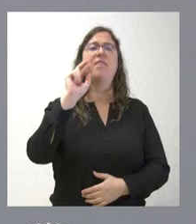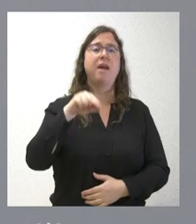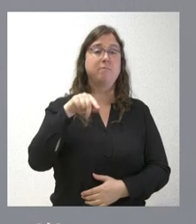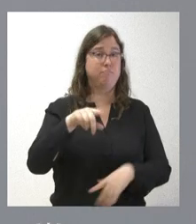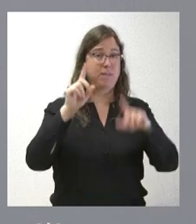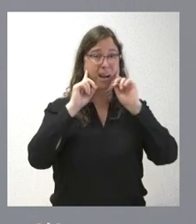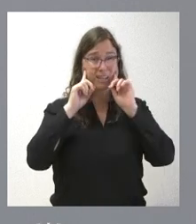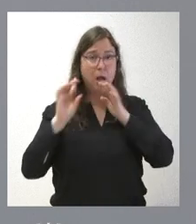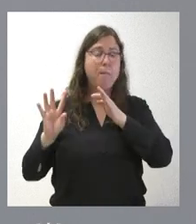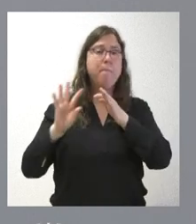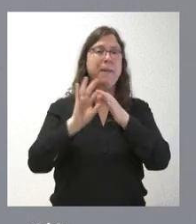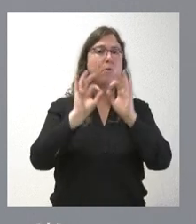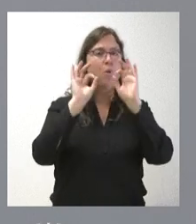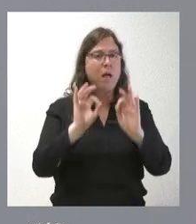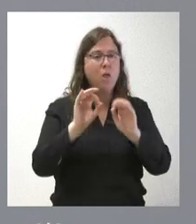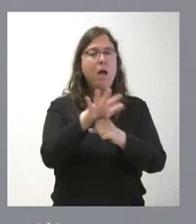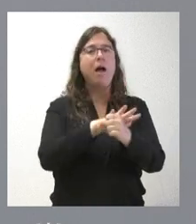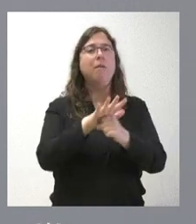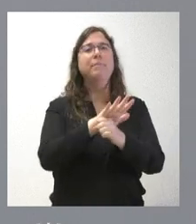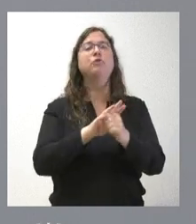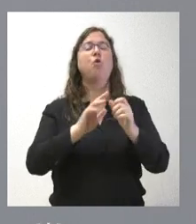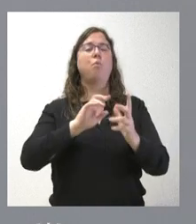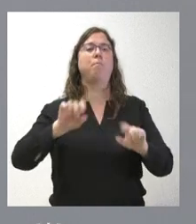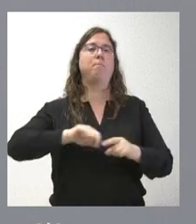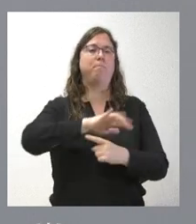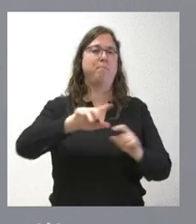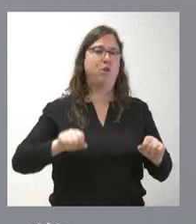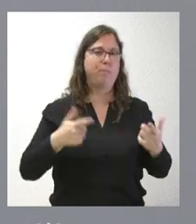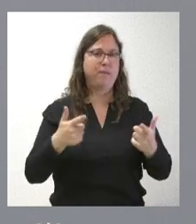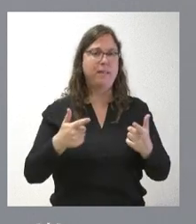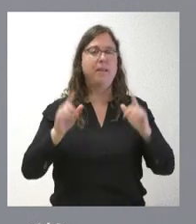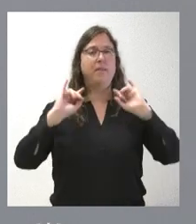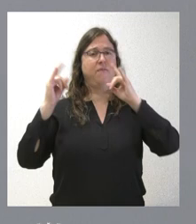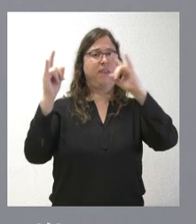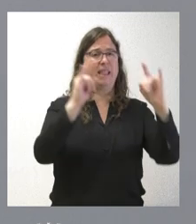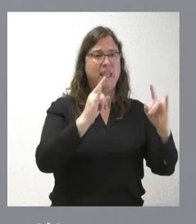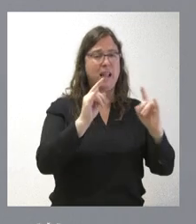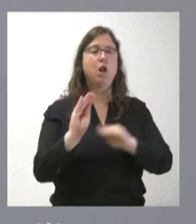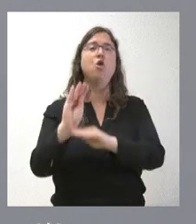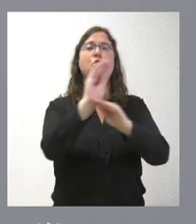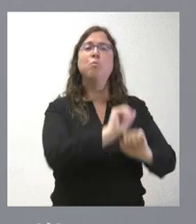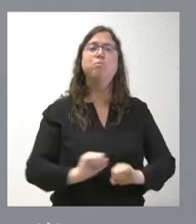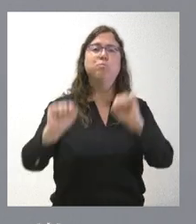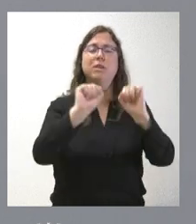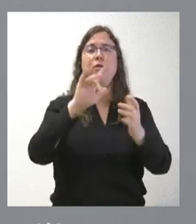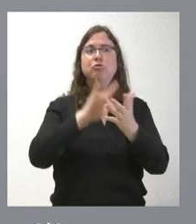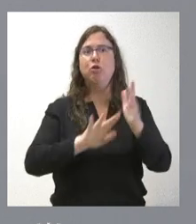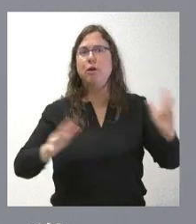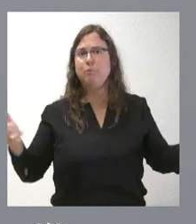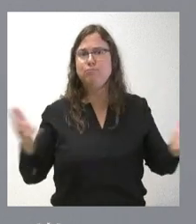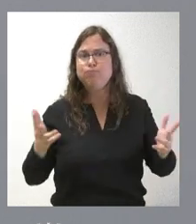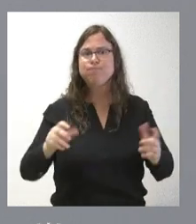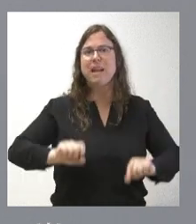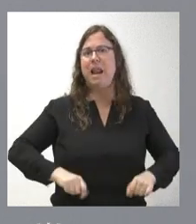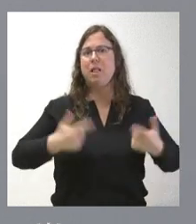caso los vinculados al ámbito del medioambiente, la cubierta vegetal, la protección frente a catástrofes naturales, mitigar los